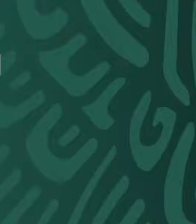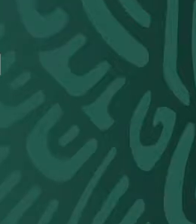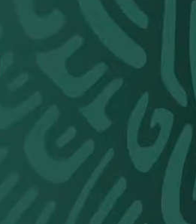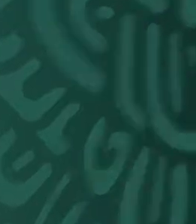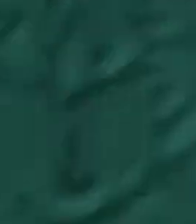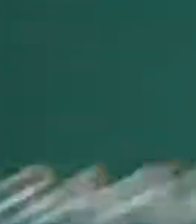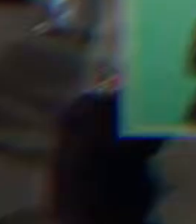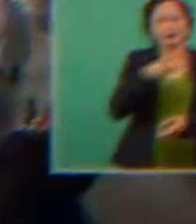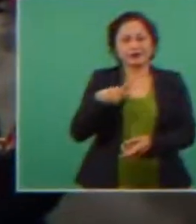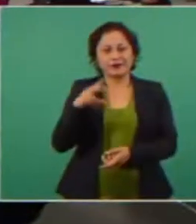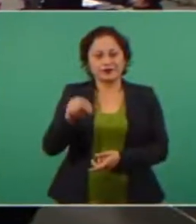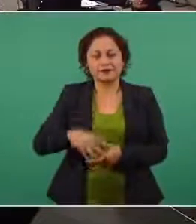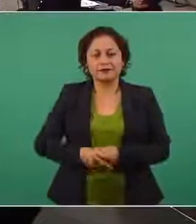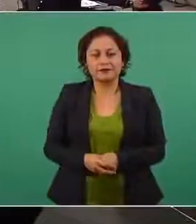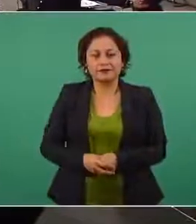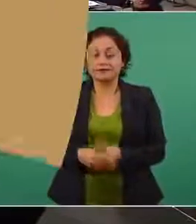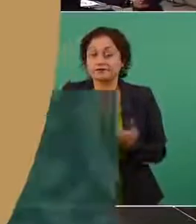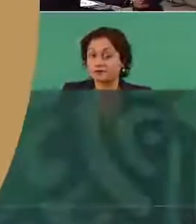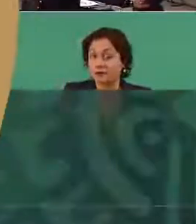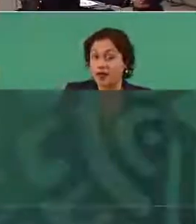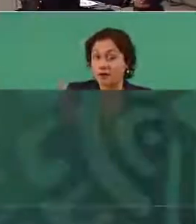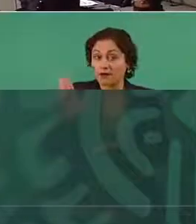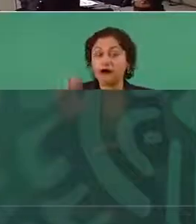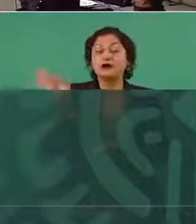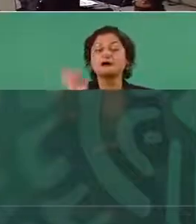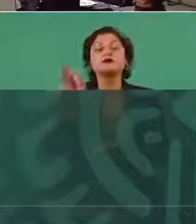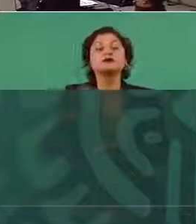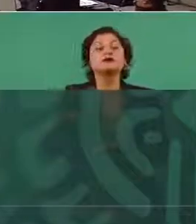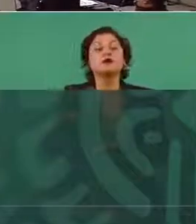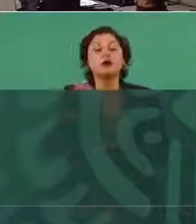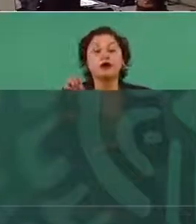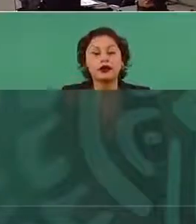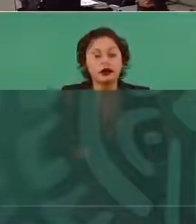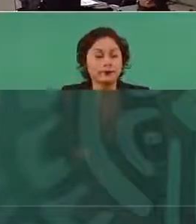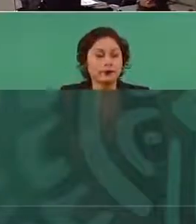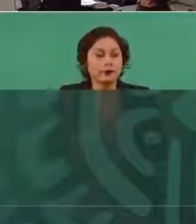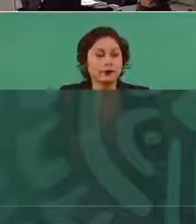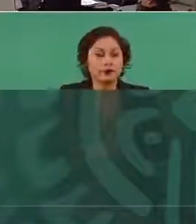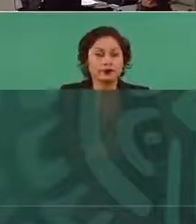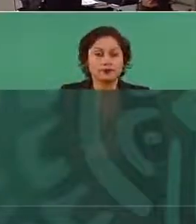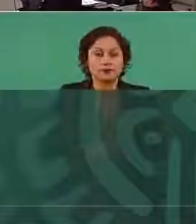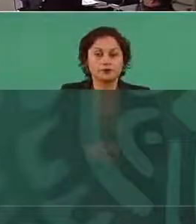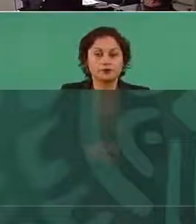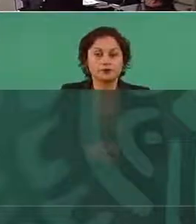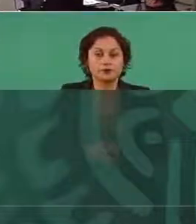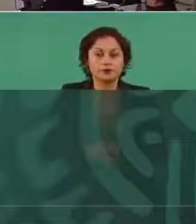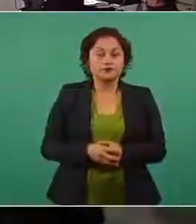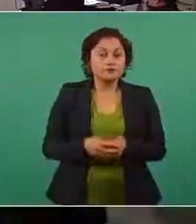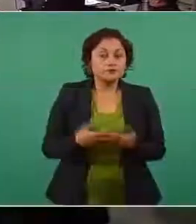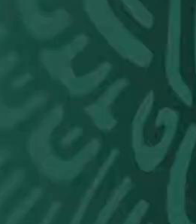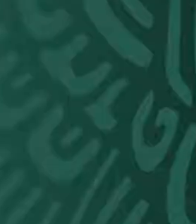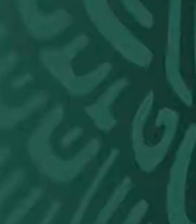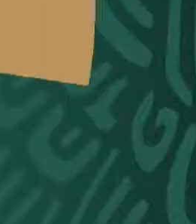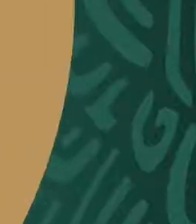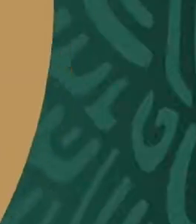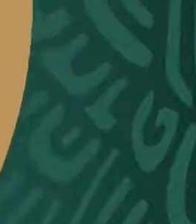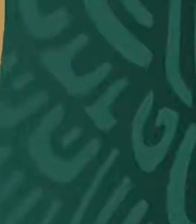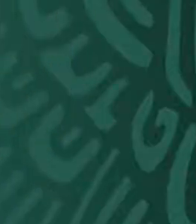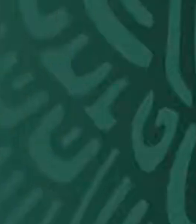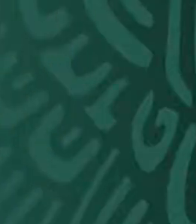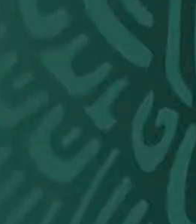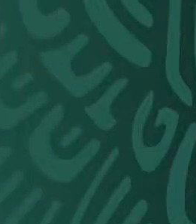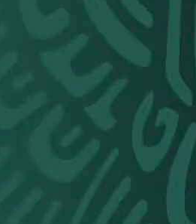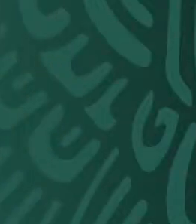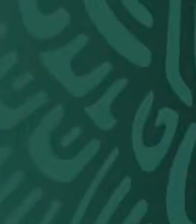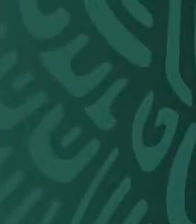El presidente López Obrador hizo un llamado a periodistas para evitar cuestionamientos de candidatos en la veda electoral y pidió a la